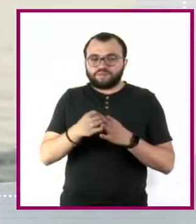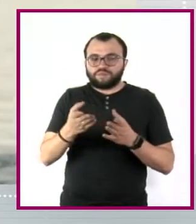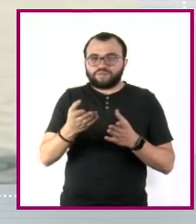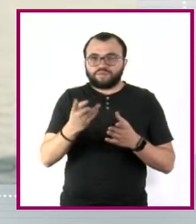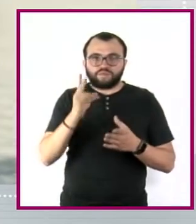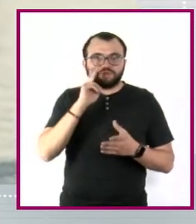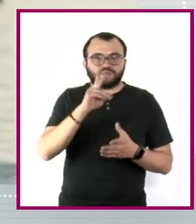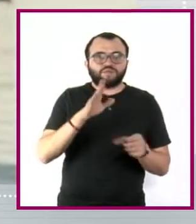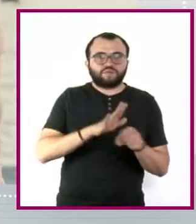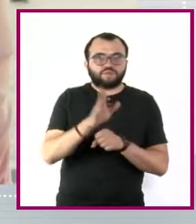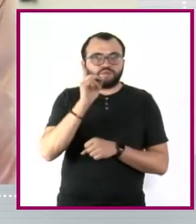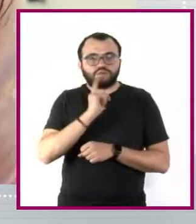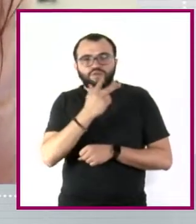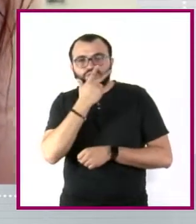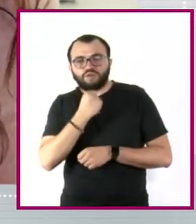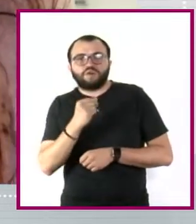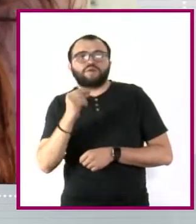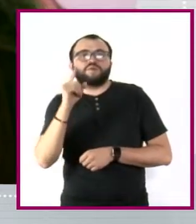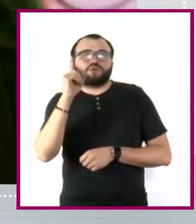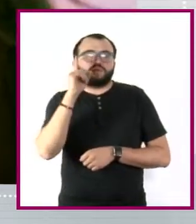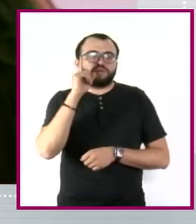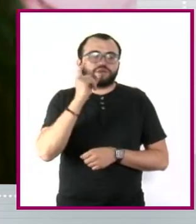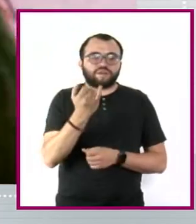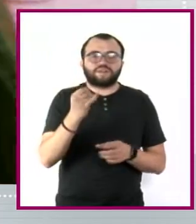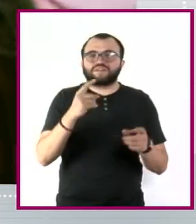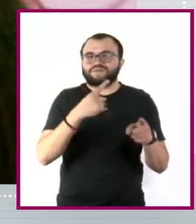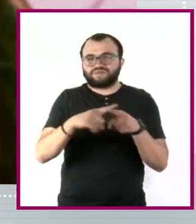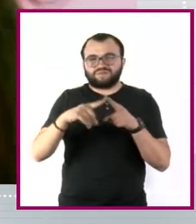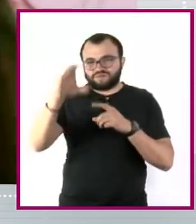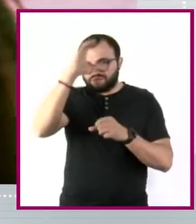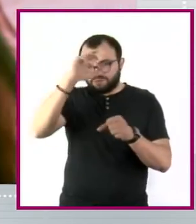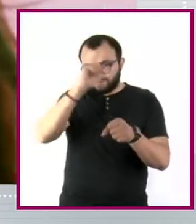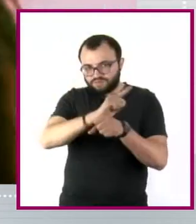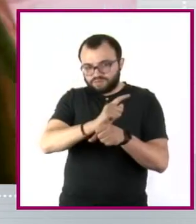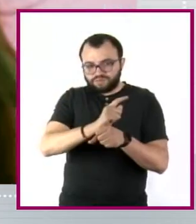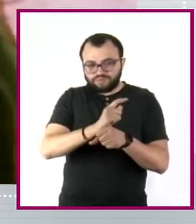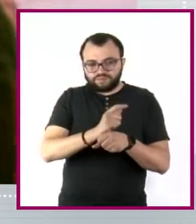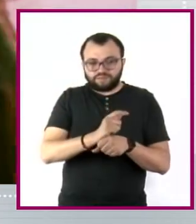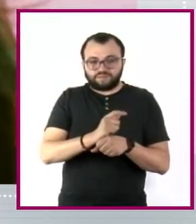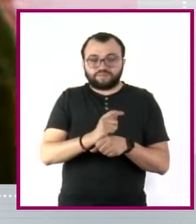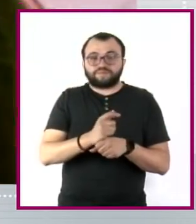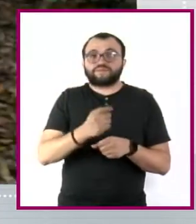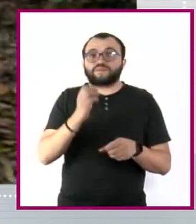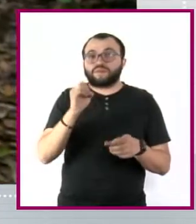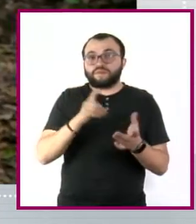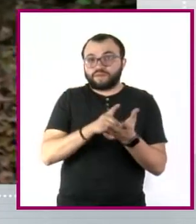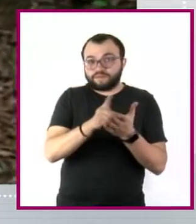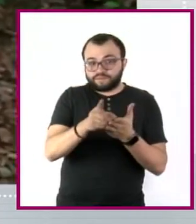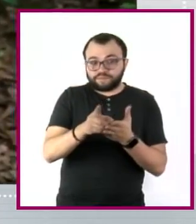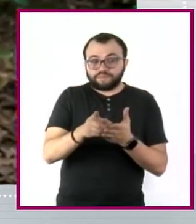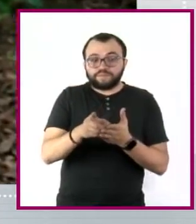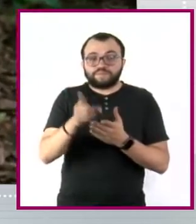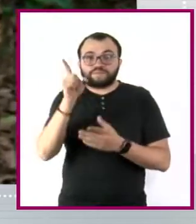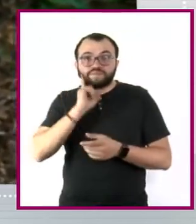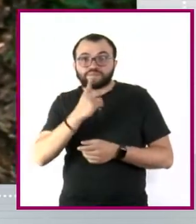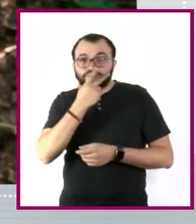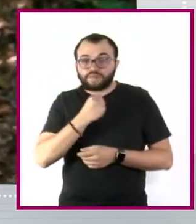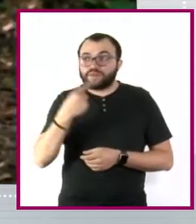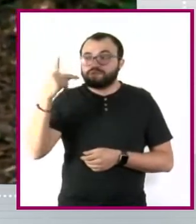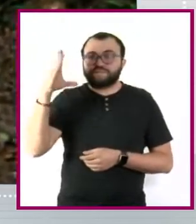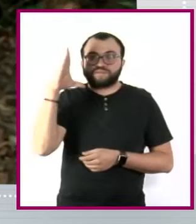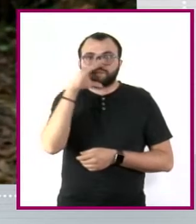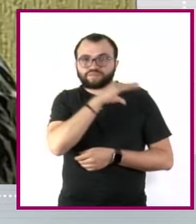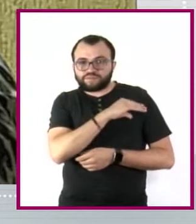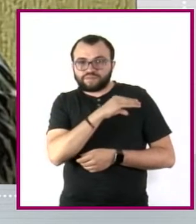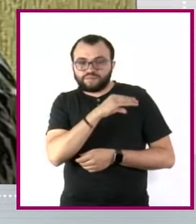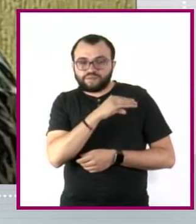perspectiva de género y multiculturalidad. Investigadora y líder de opinión en temas de derechos de género, afrodescendencia mexicana e